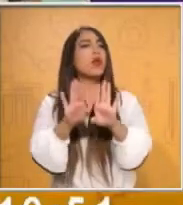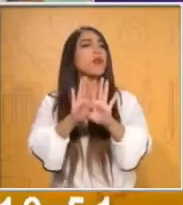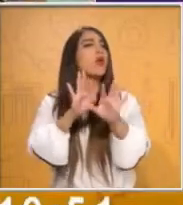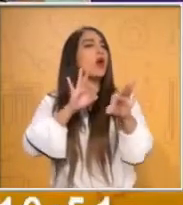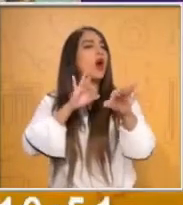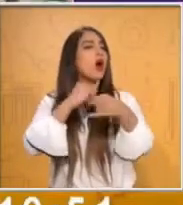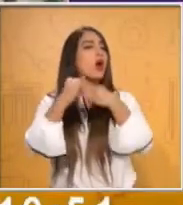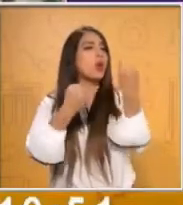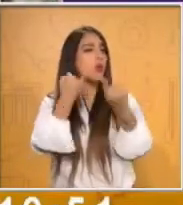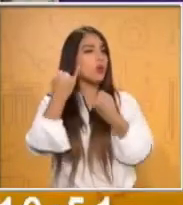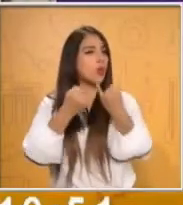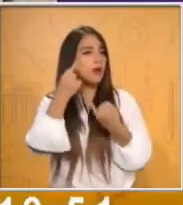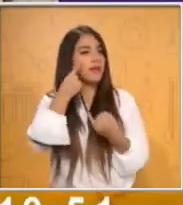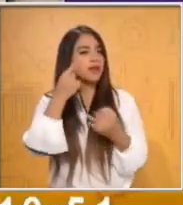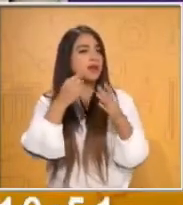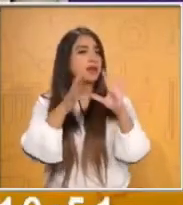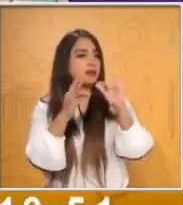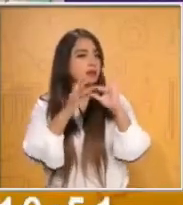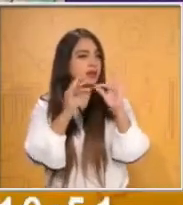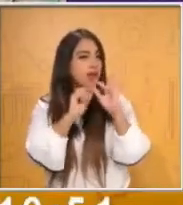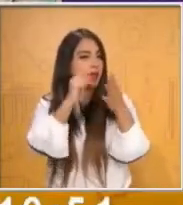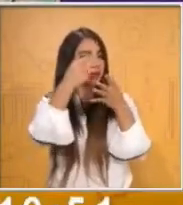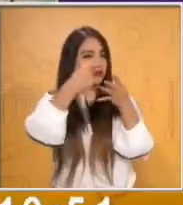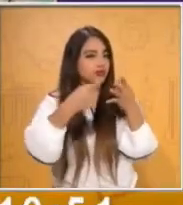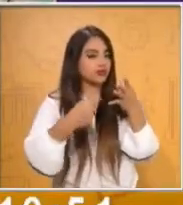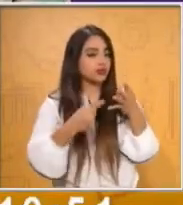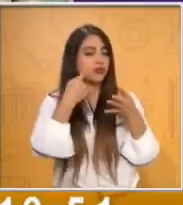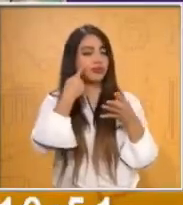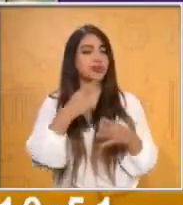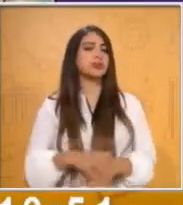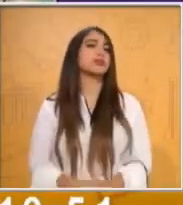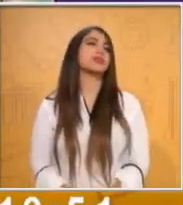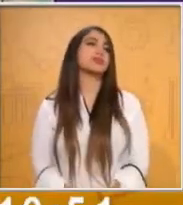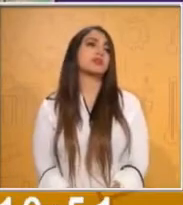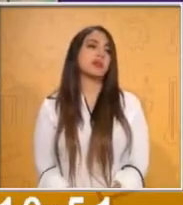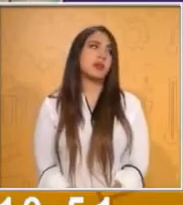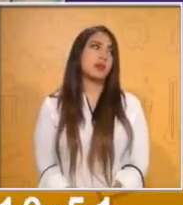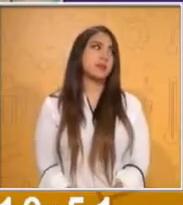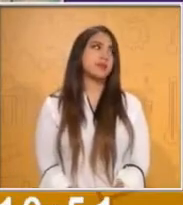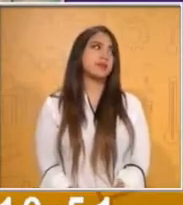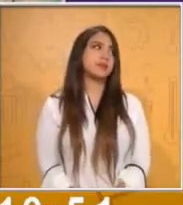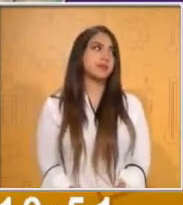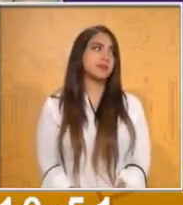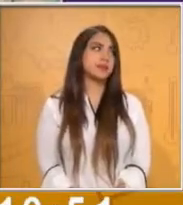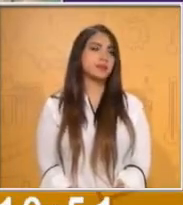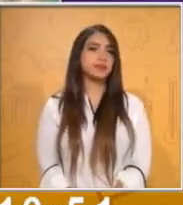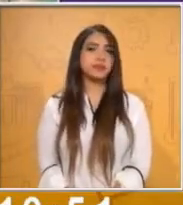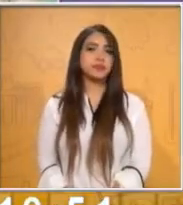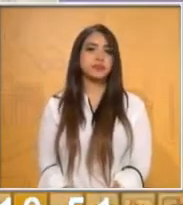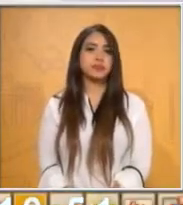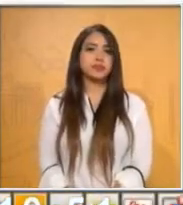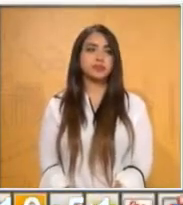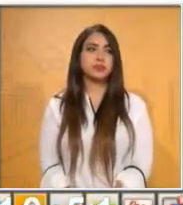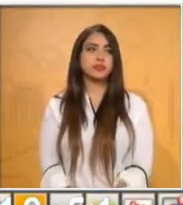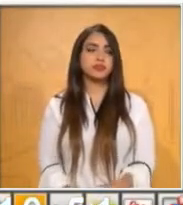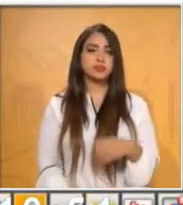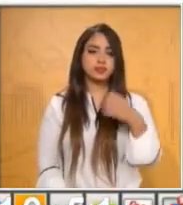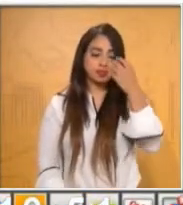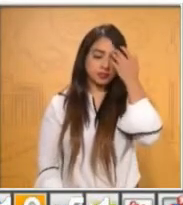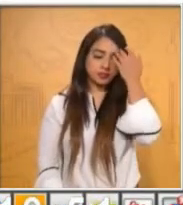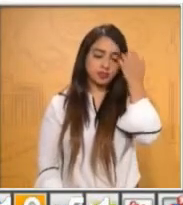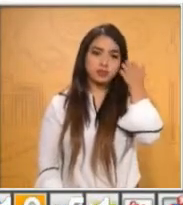hacer. Vamos a irlo describiendo según nos viene en la página del libro. Matemáticas, segundo grado, ¿cuál es mayor? Página